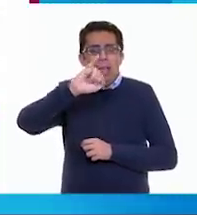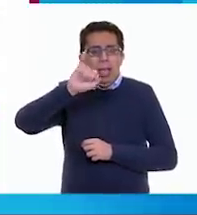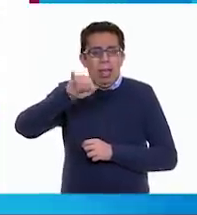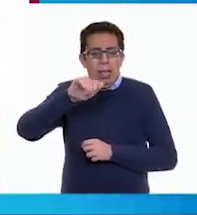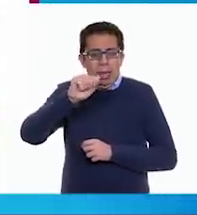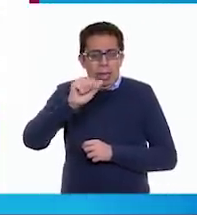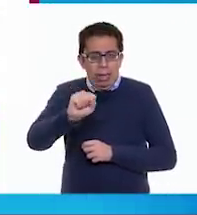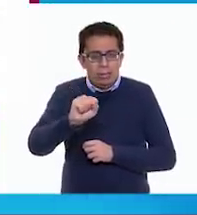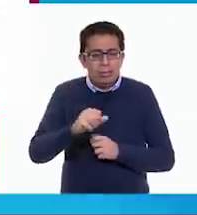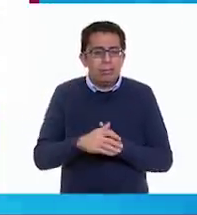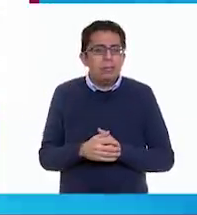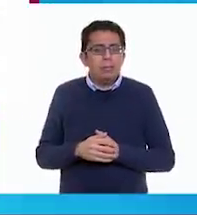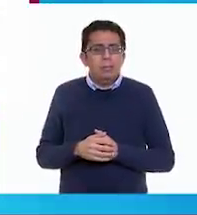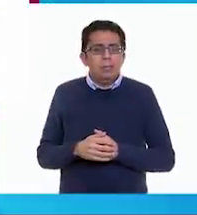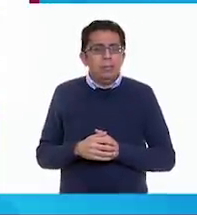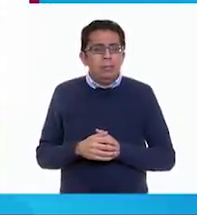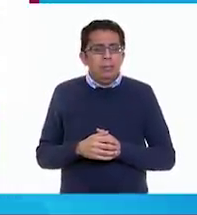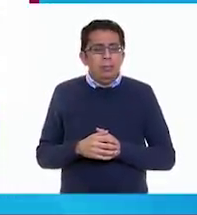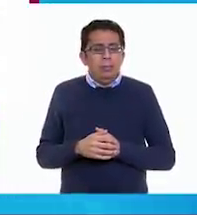Ovejas. Ajá.